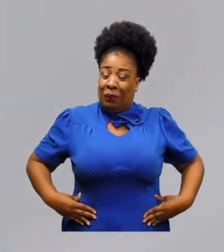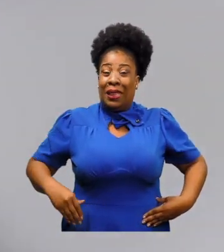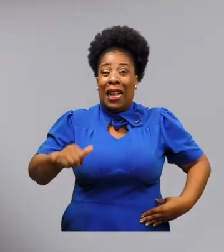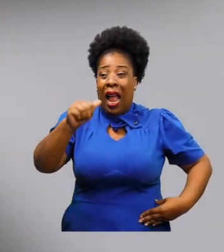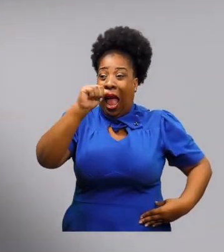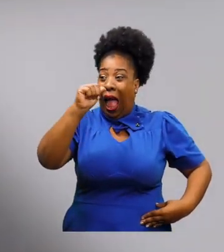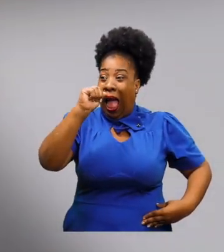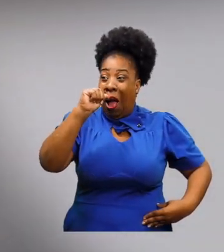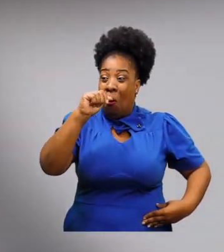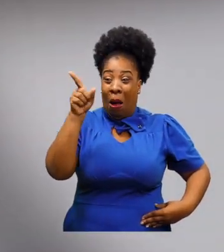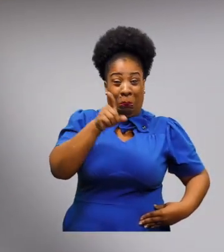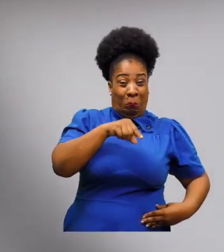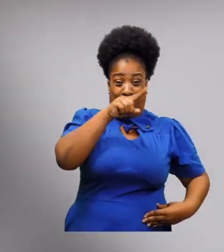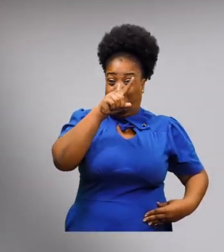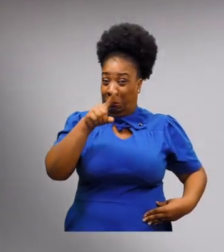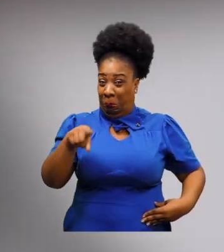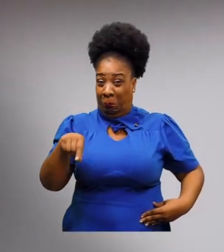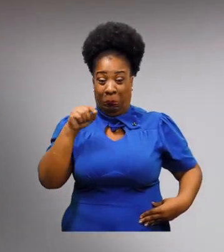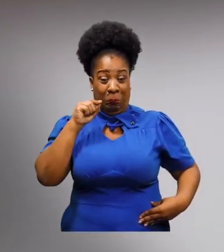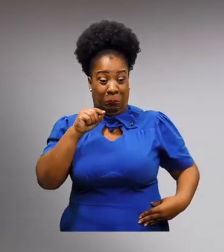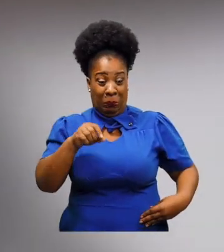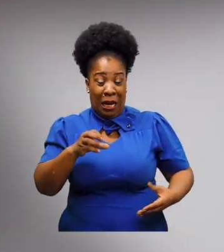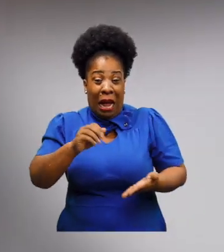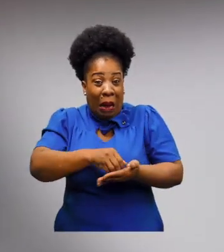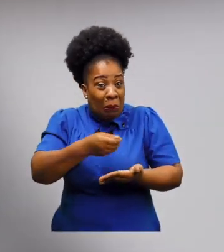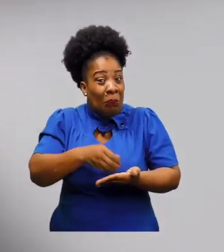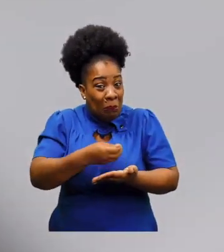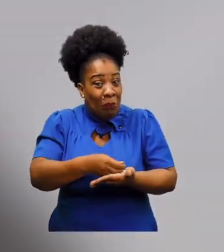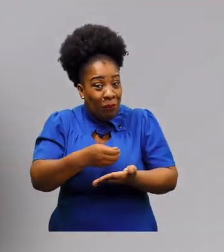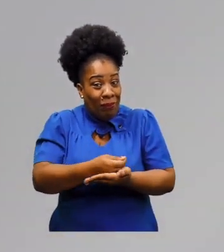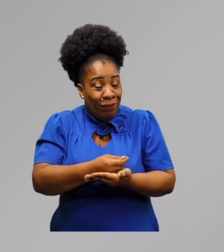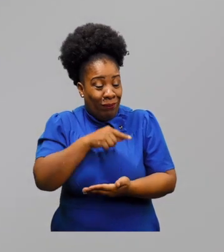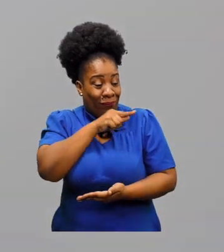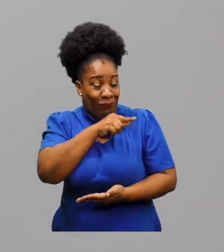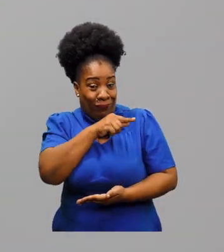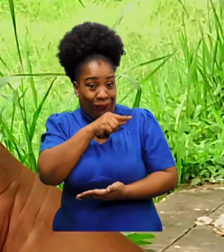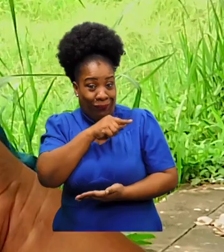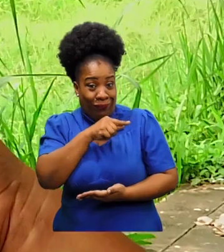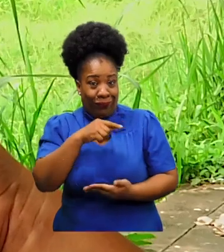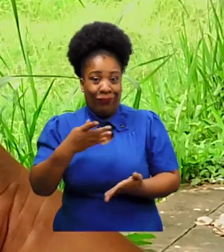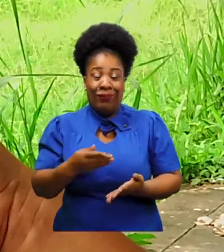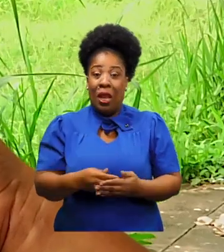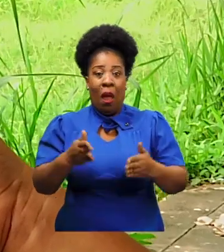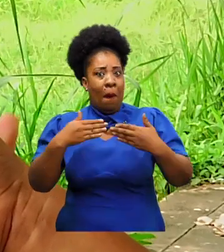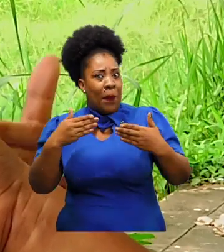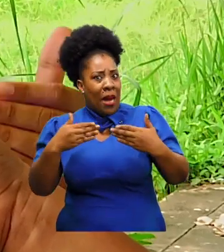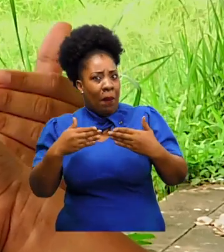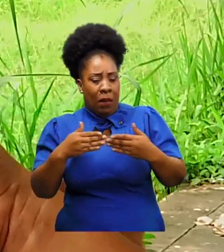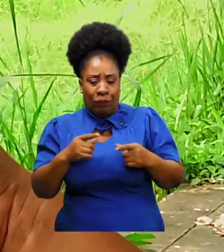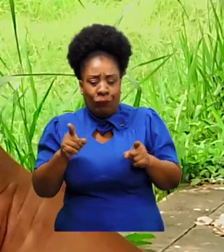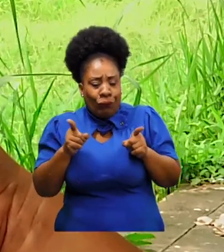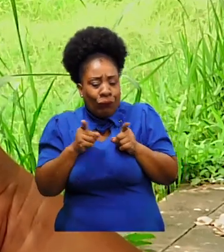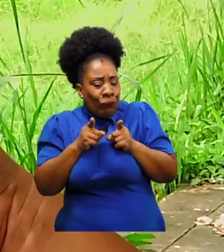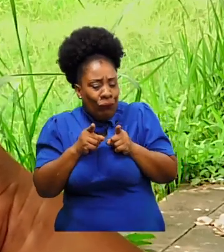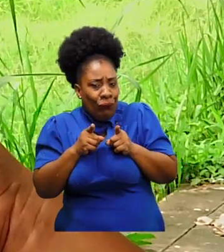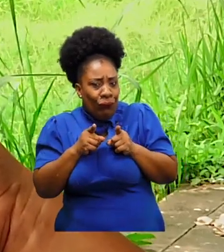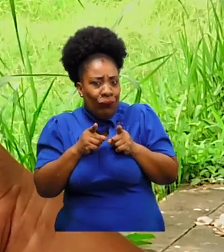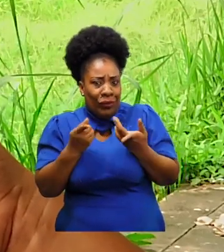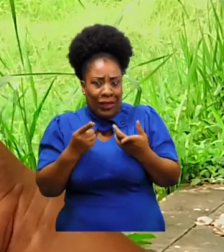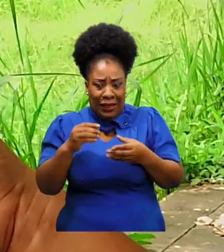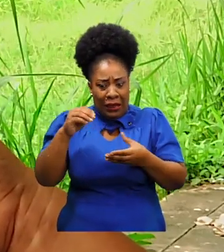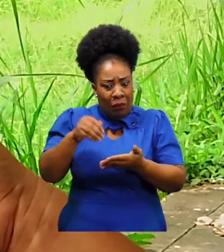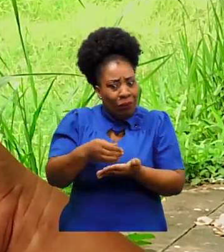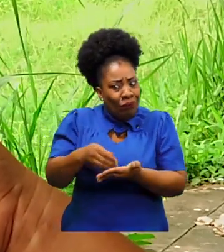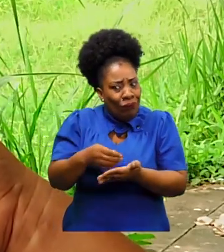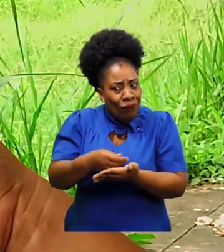el tomar agua llena de sedimentos producto del relave que se realiza en la mina. En el caso de Panamá, ser un país tan pequeño y ser